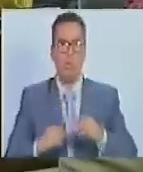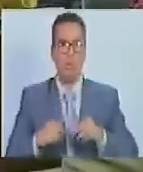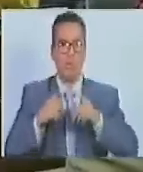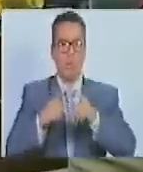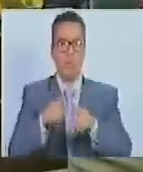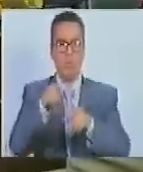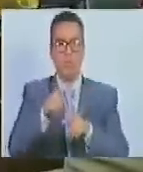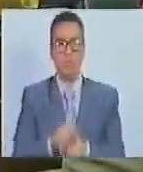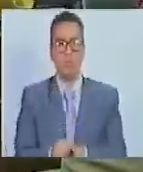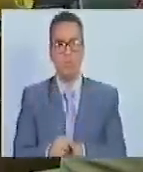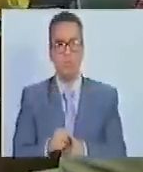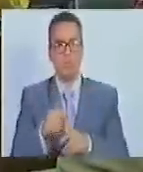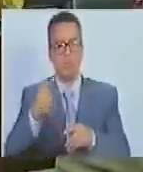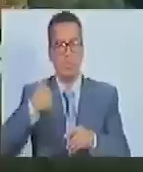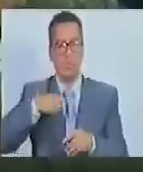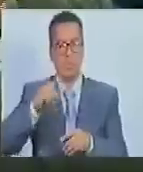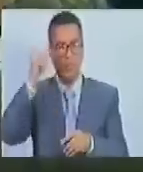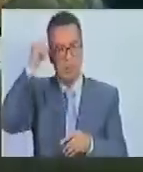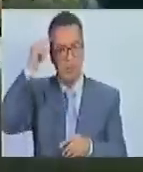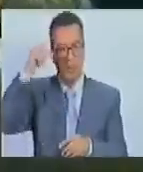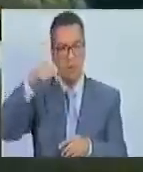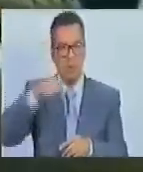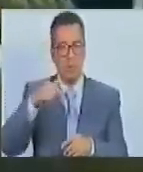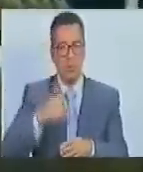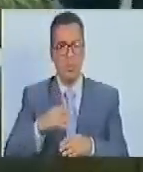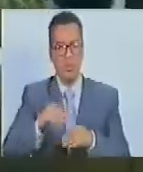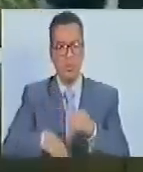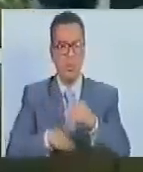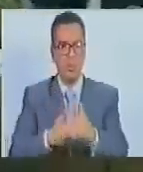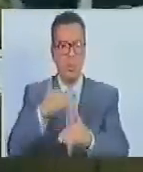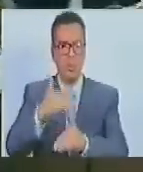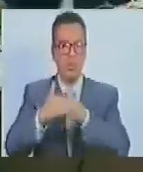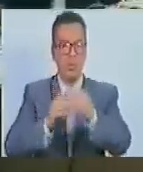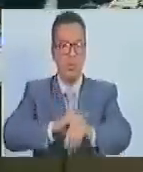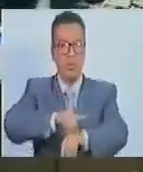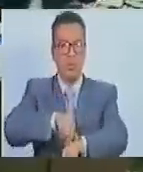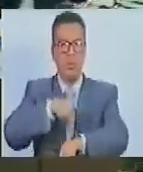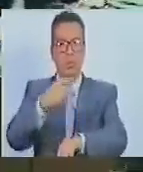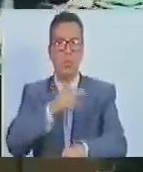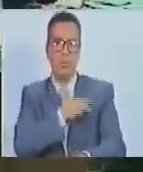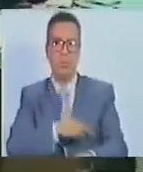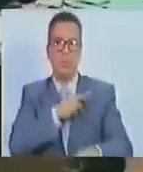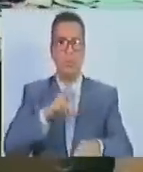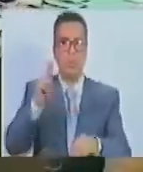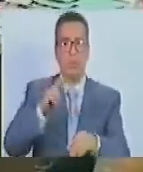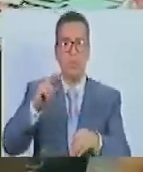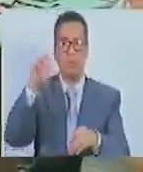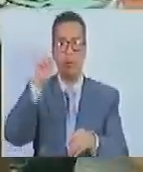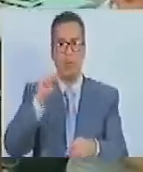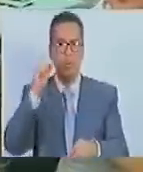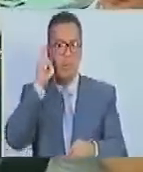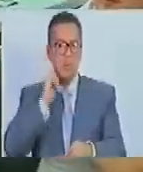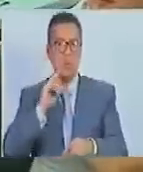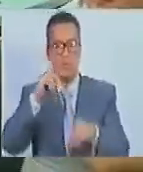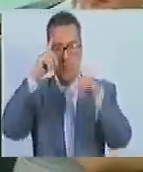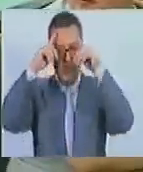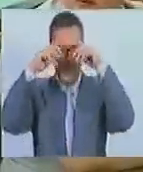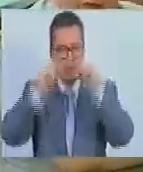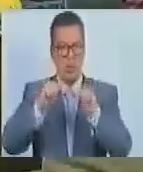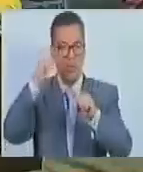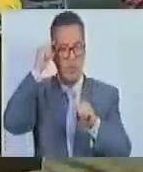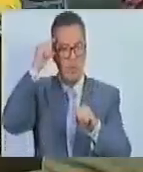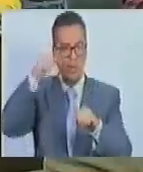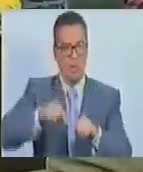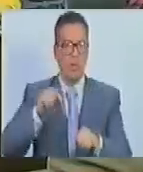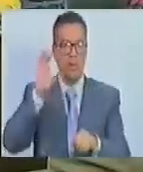de que estuvieran hoy avanzando, luego a la misión Rivas, misión Sucre, profesionales hoy